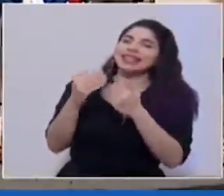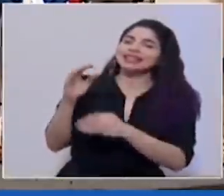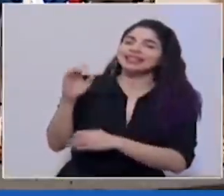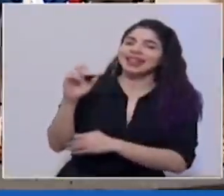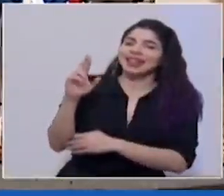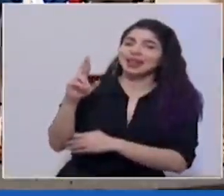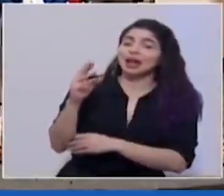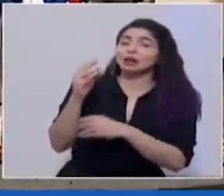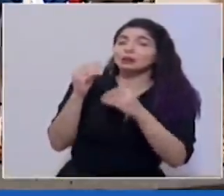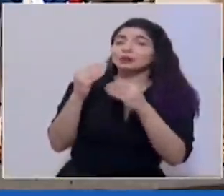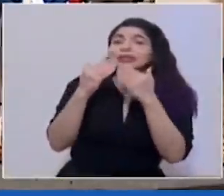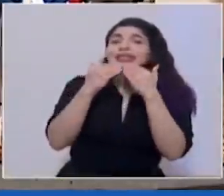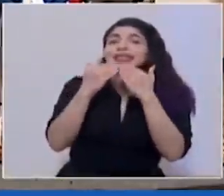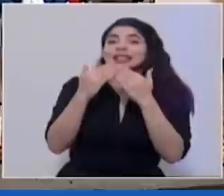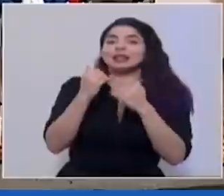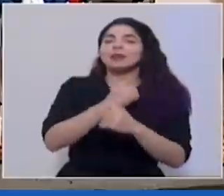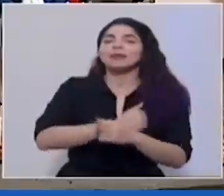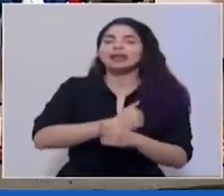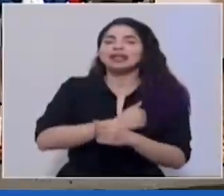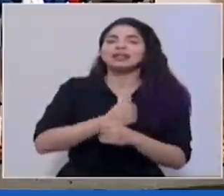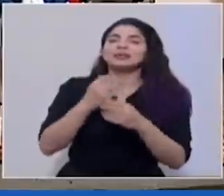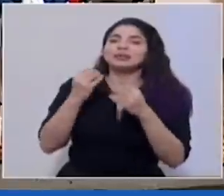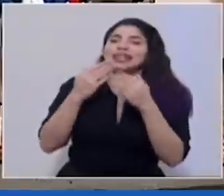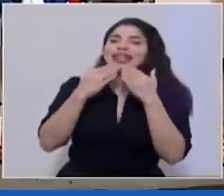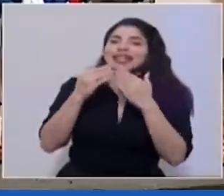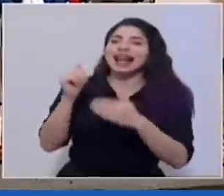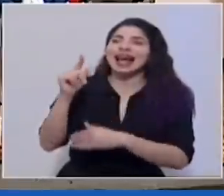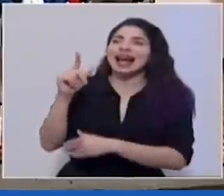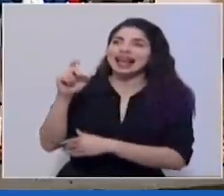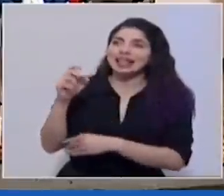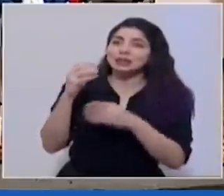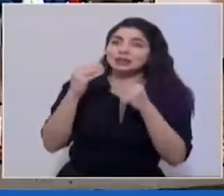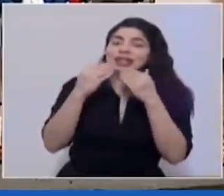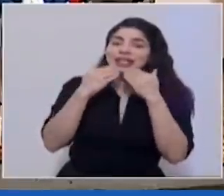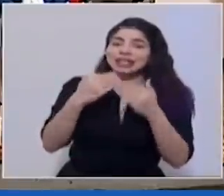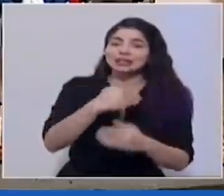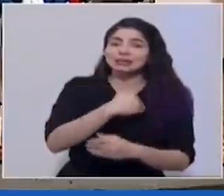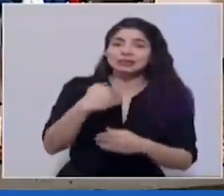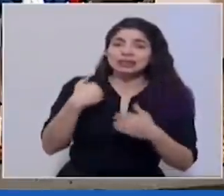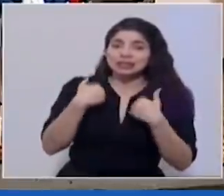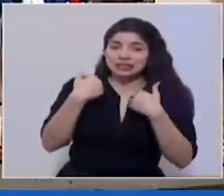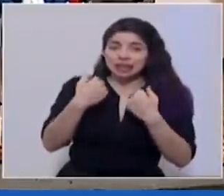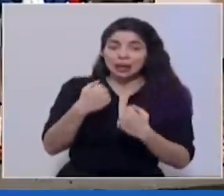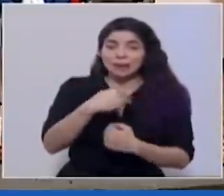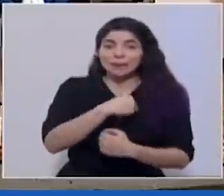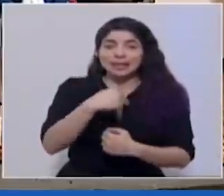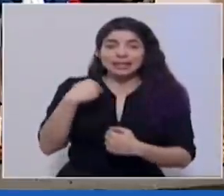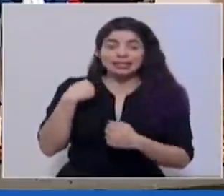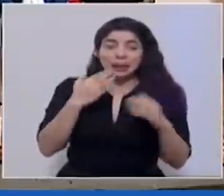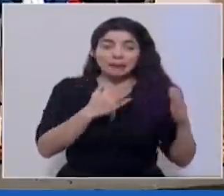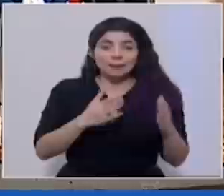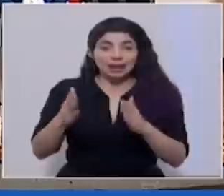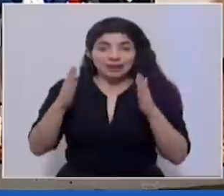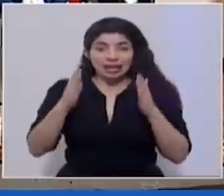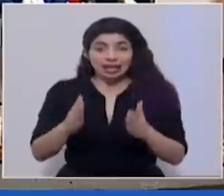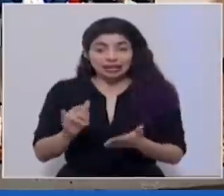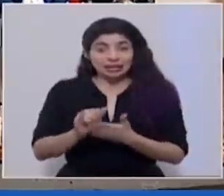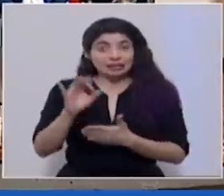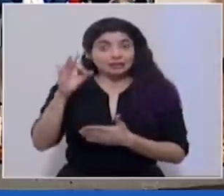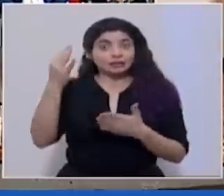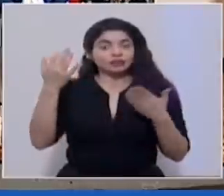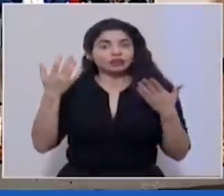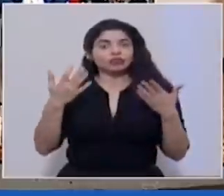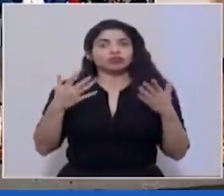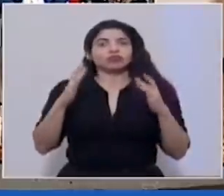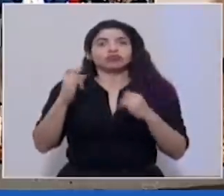Edgar muchísimas gracias perdón muchísimas gracias a don Alex muchísimas gracias al ministro de salud y a la ministra de planificación de esta manera estamos dando